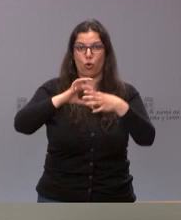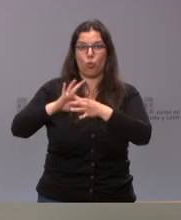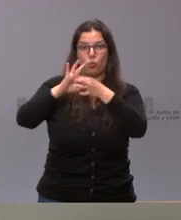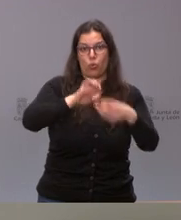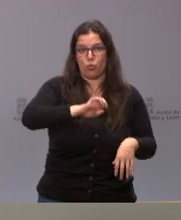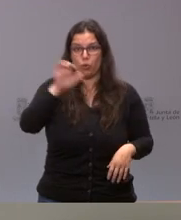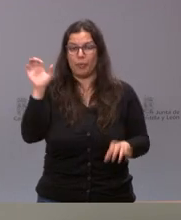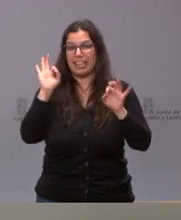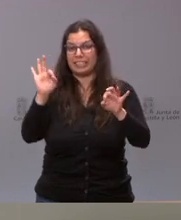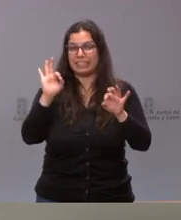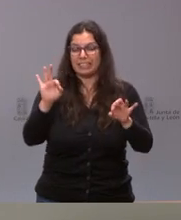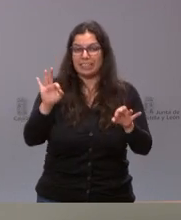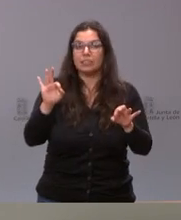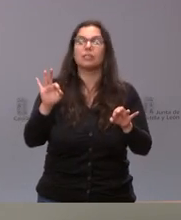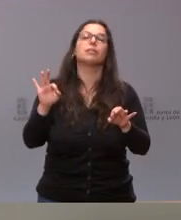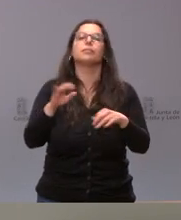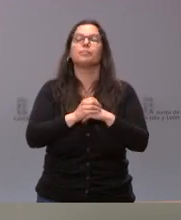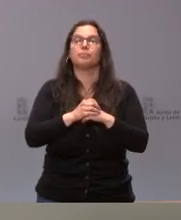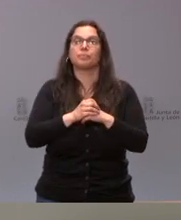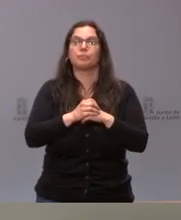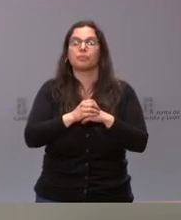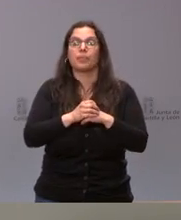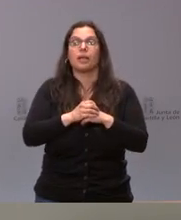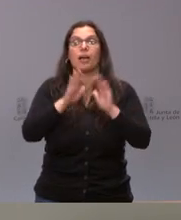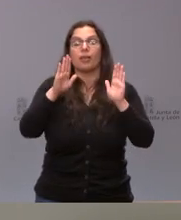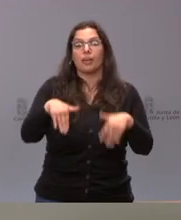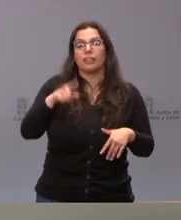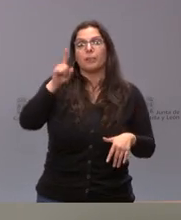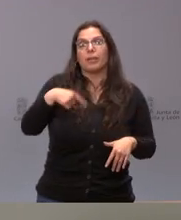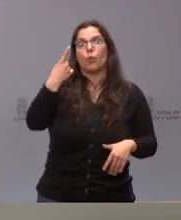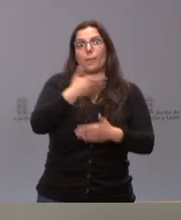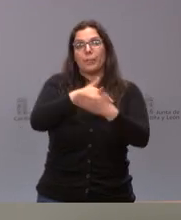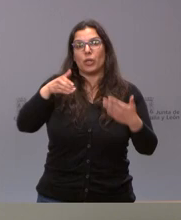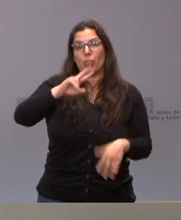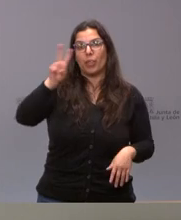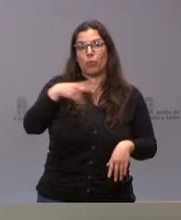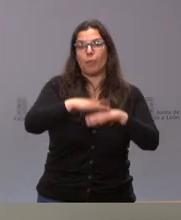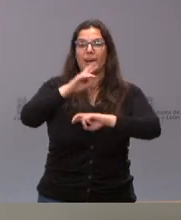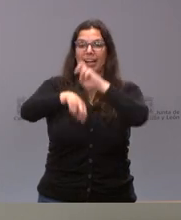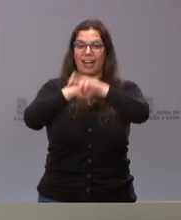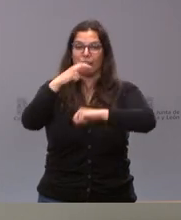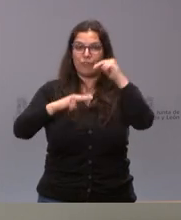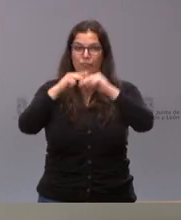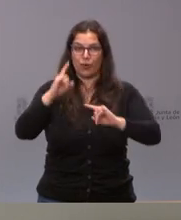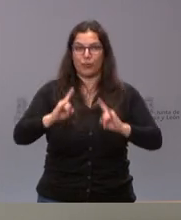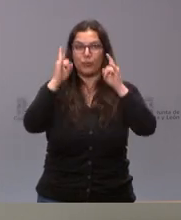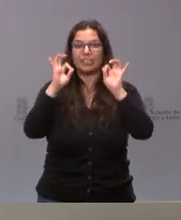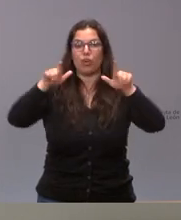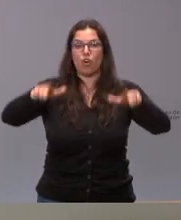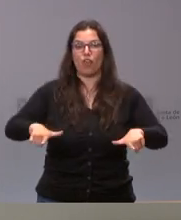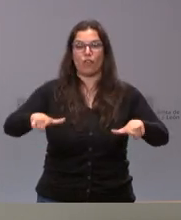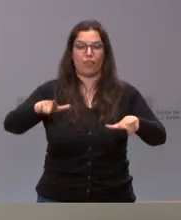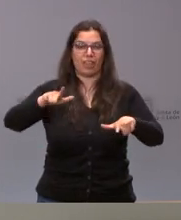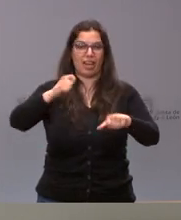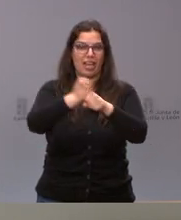concreto el fondo RIAD-EU. Y finalmente un millón de euros para la reforma de las instalaciones de la Oficina de Empleo